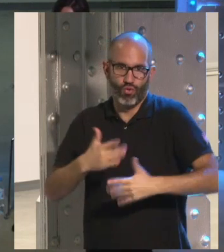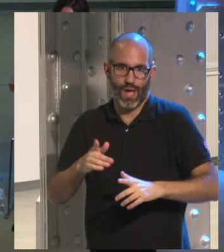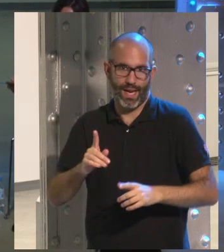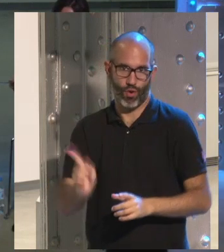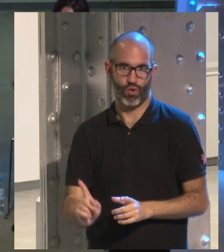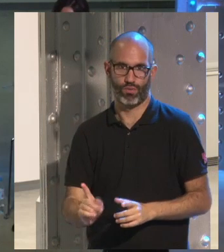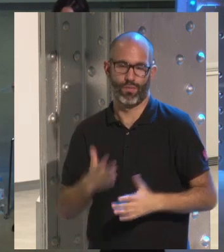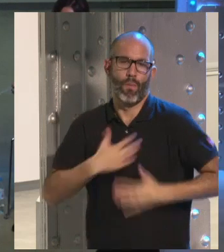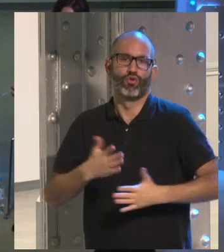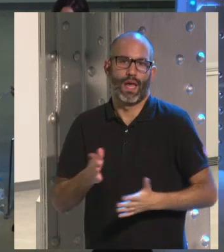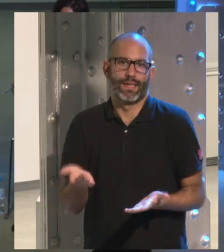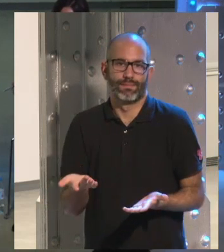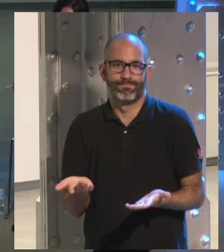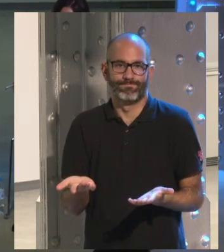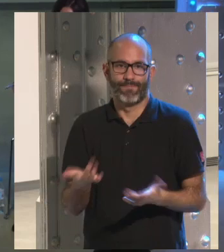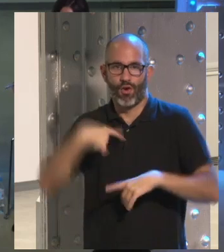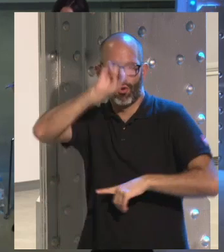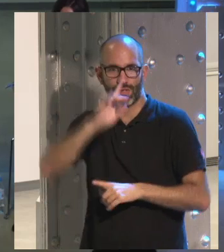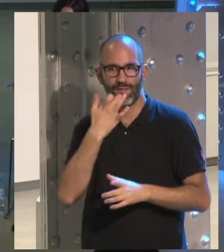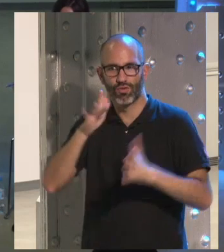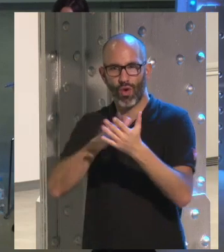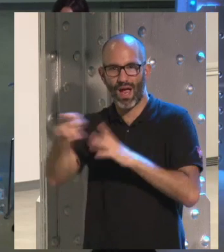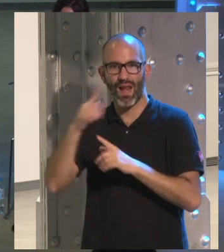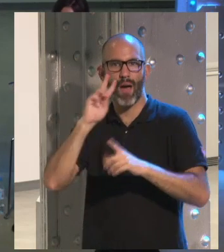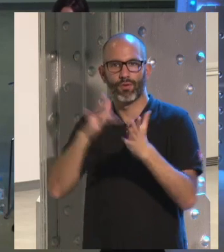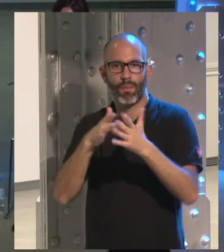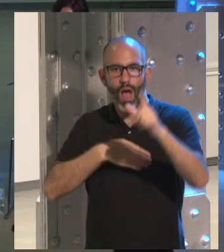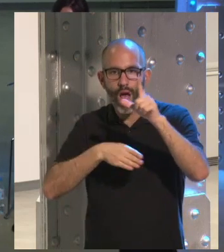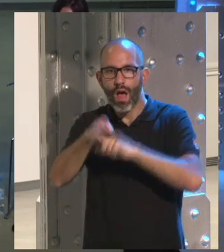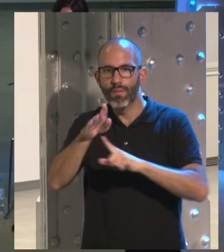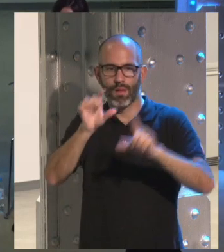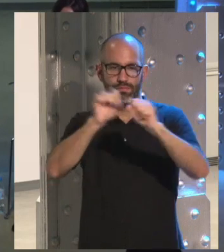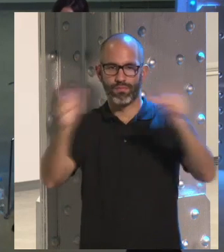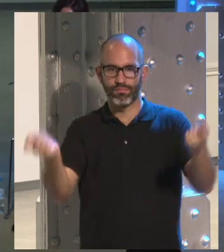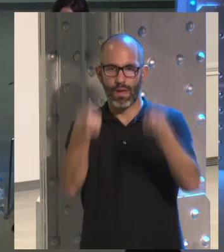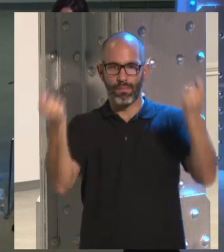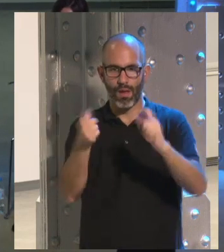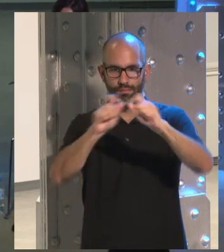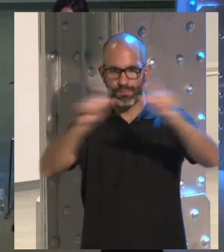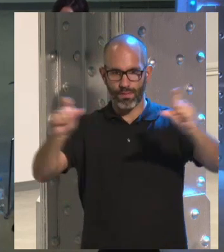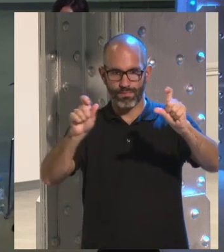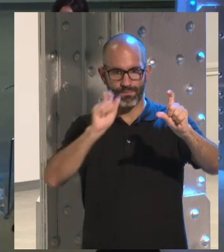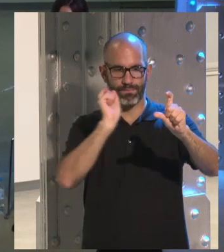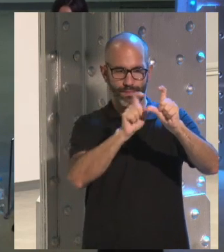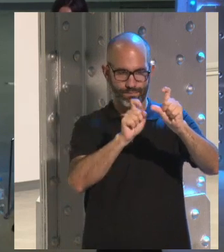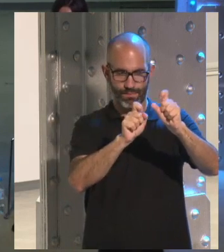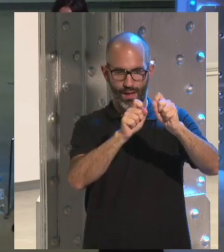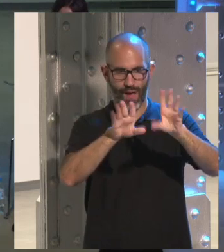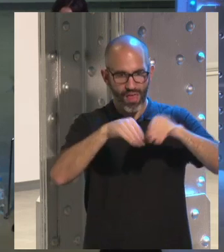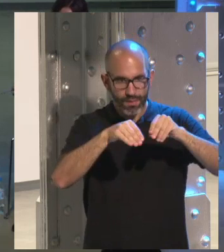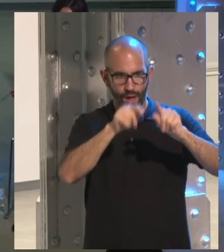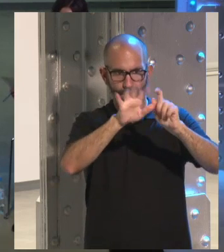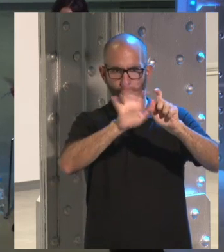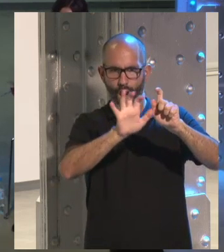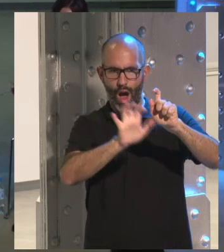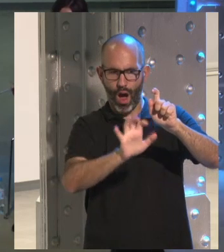porque ha estado mirando las condiciones de uso y ha visto un tochazo increíble y ha dicho, pues yo lo voy a aceptar. Como hacemos todos... Bueno, ni las vería, porque normalmente